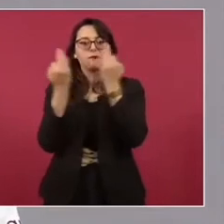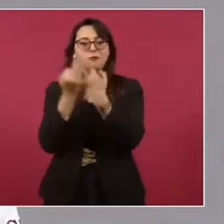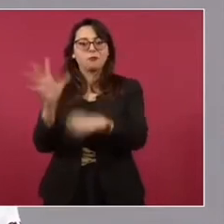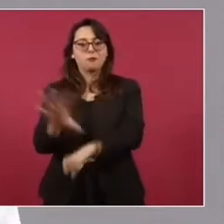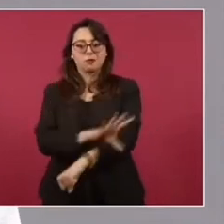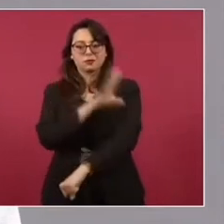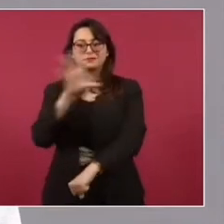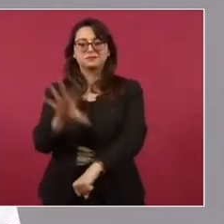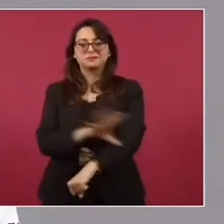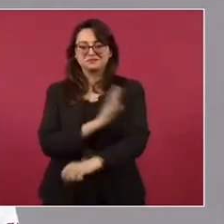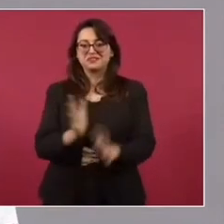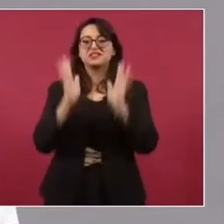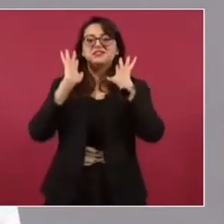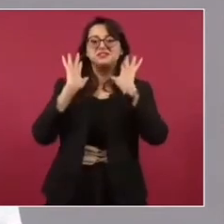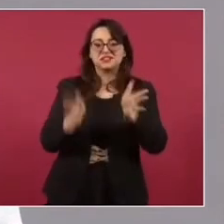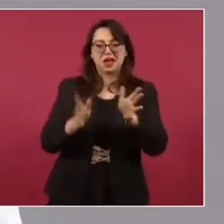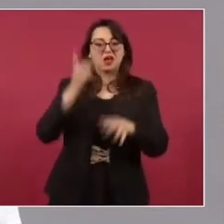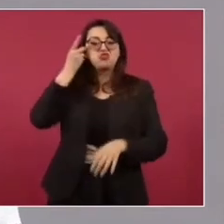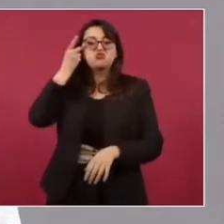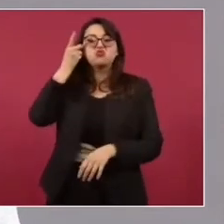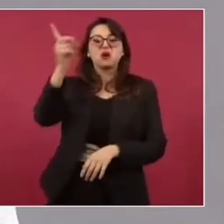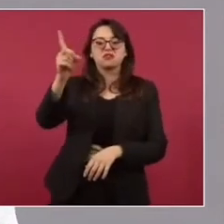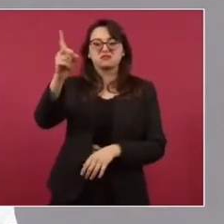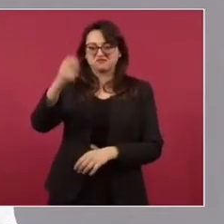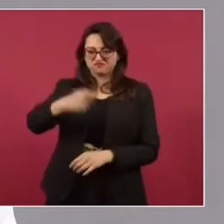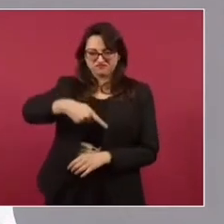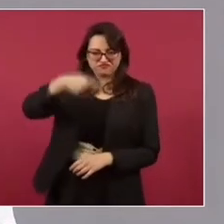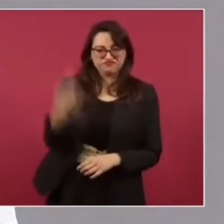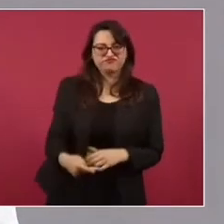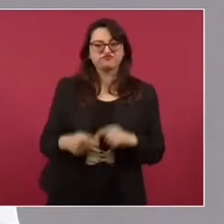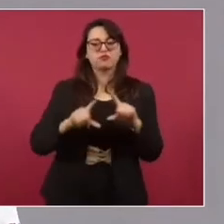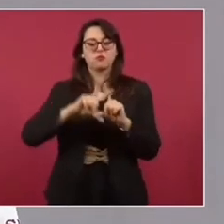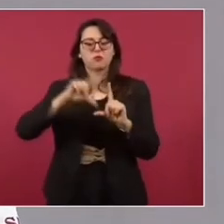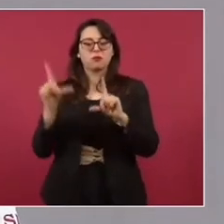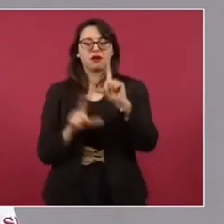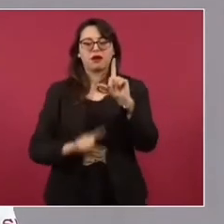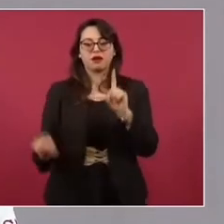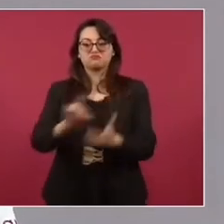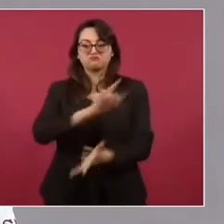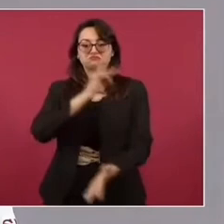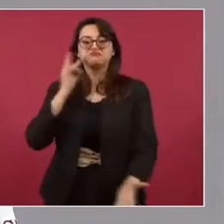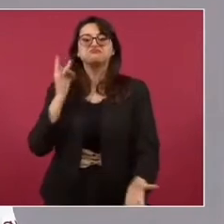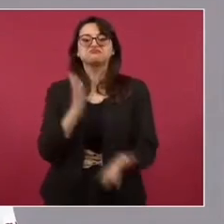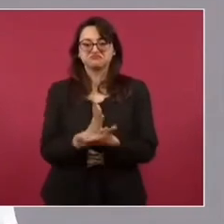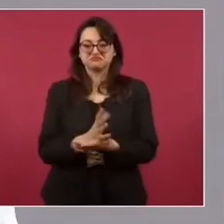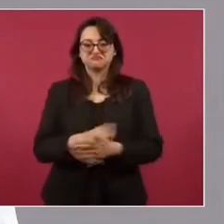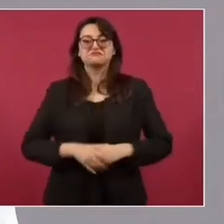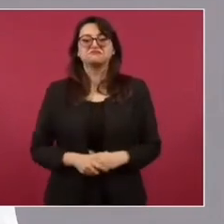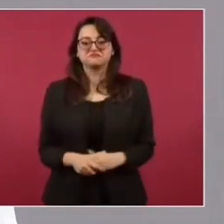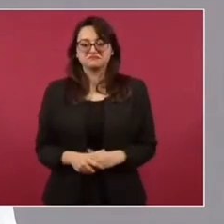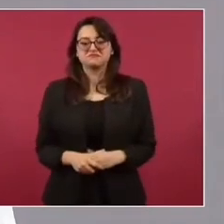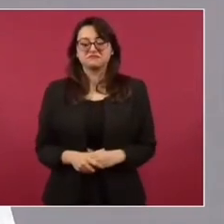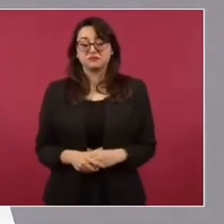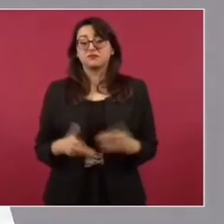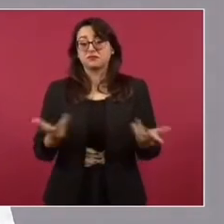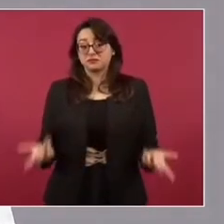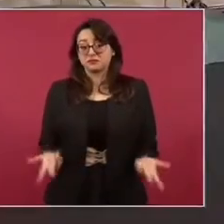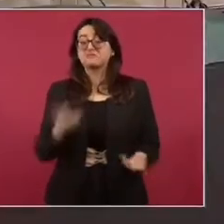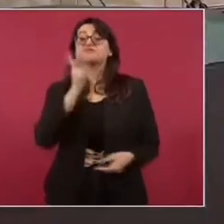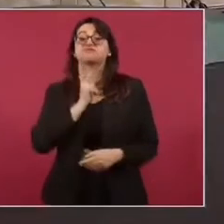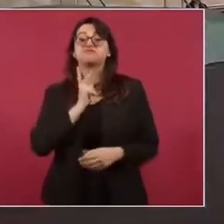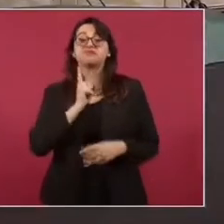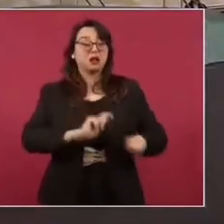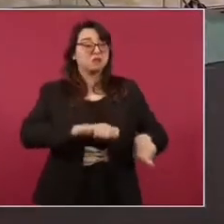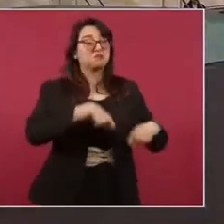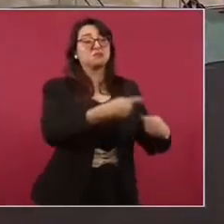Hemos logrado tener un balance con seguridad nacional. Frenamos la entrega desmedida del